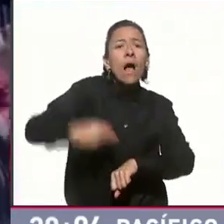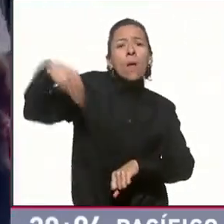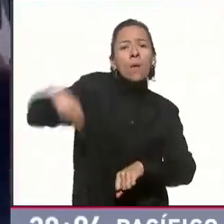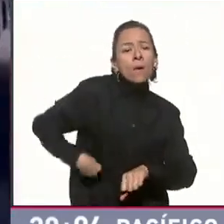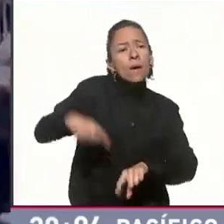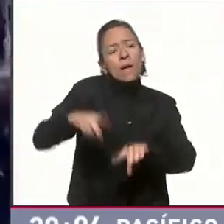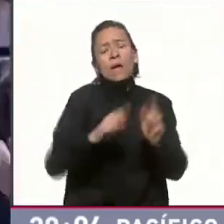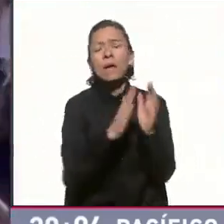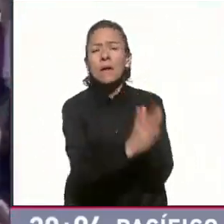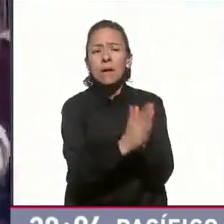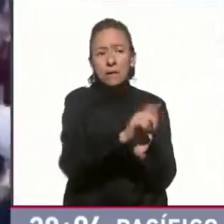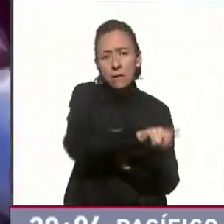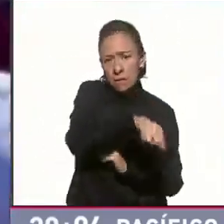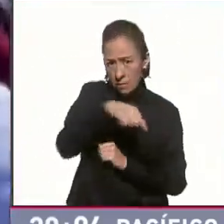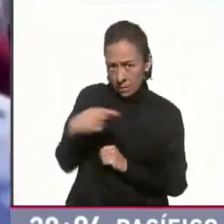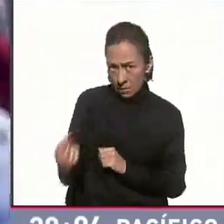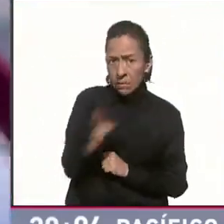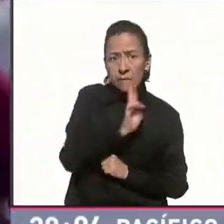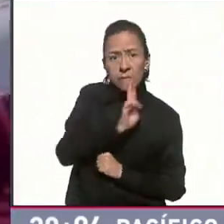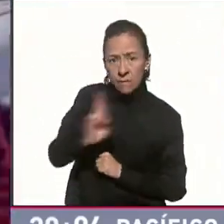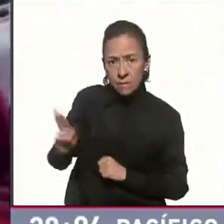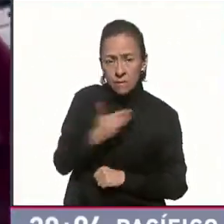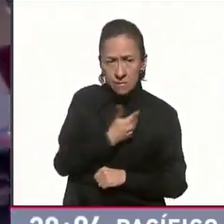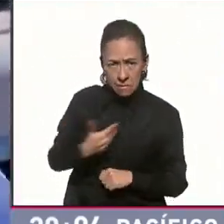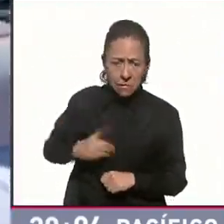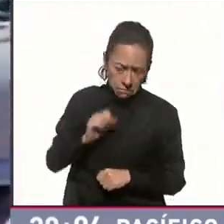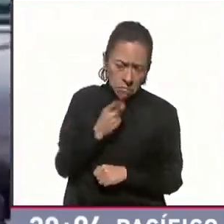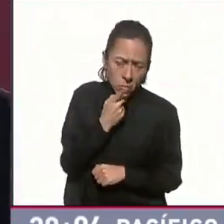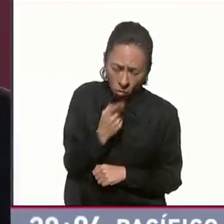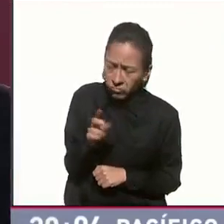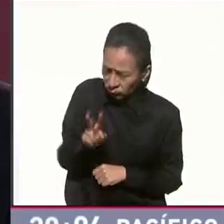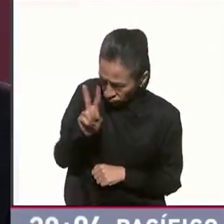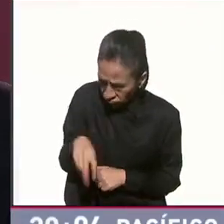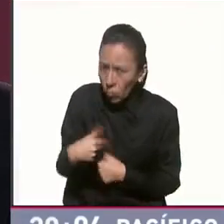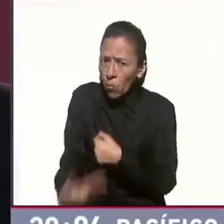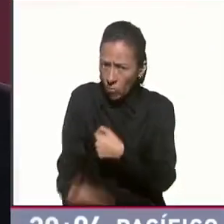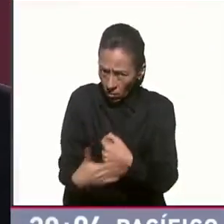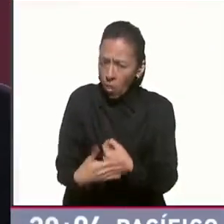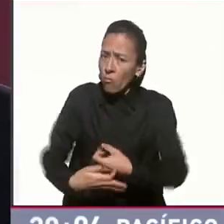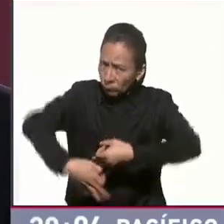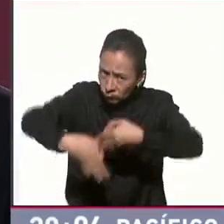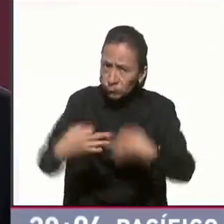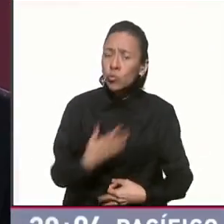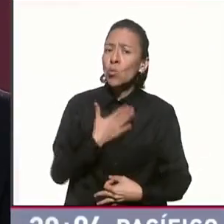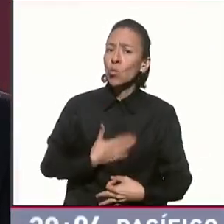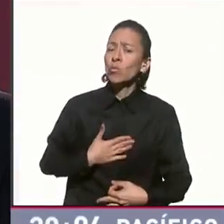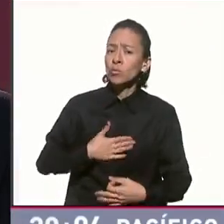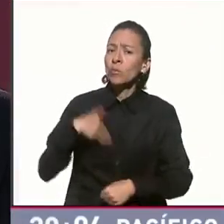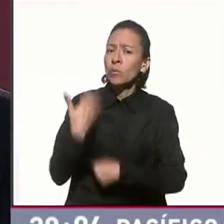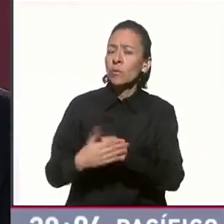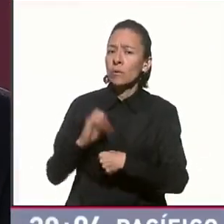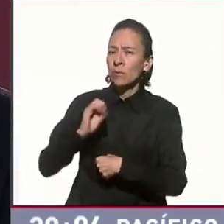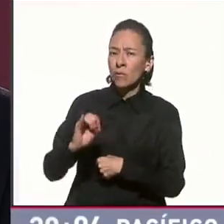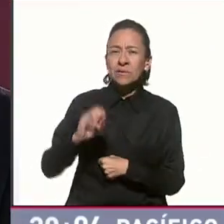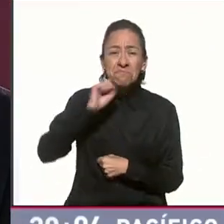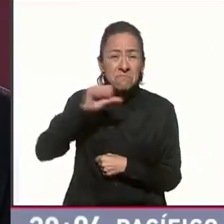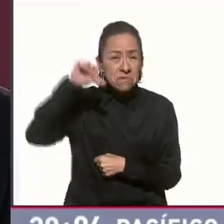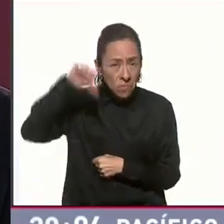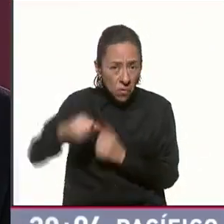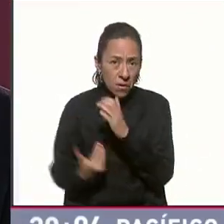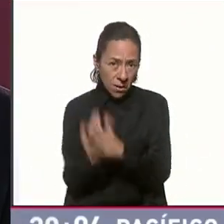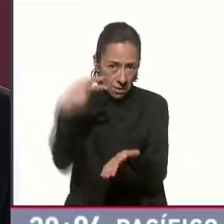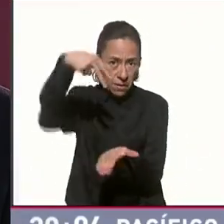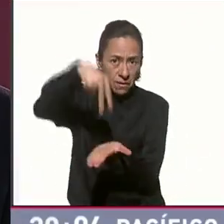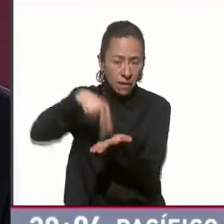presidente les garantizó que efectivamente se hará justicia. De hecho, por la mañana en su conferencia matutina, el